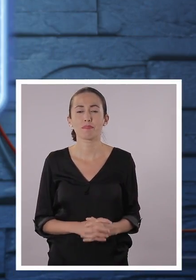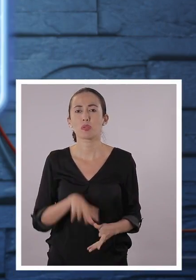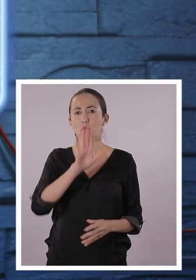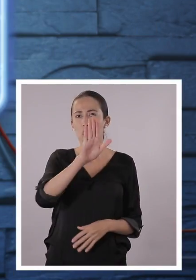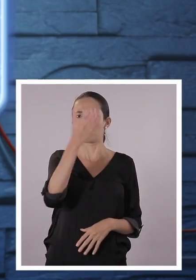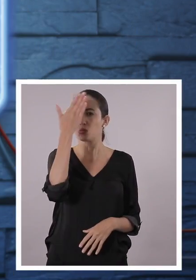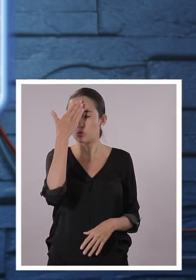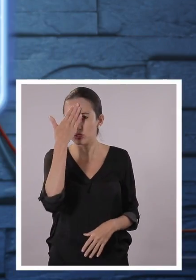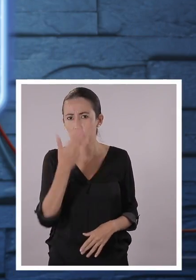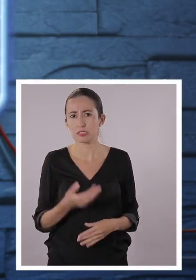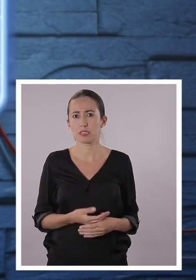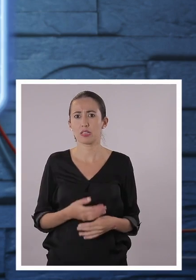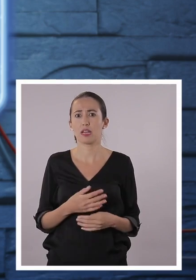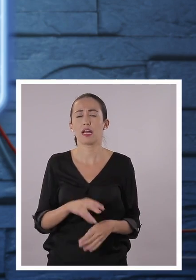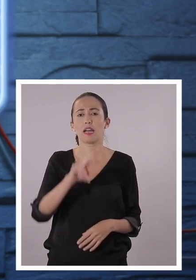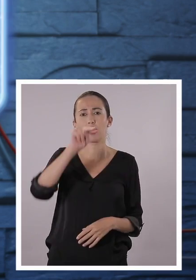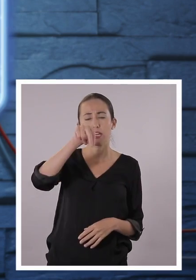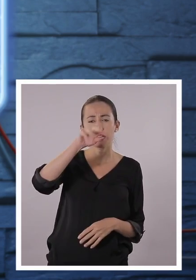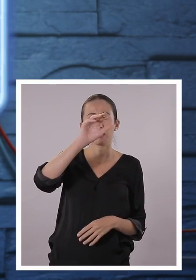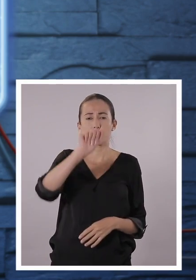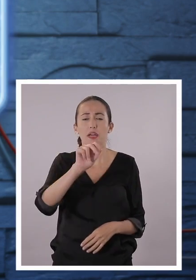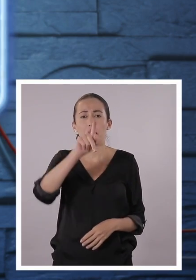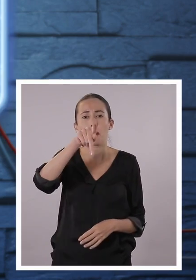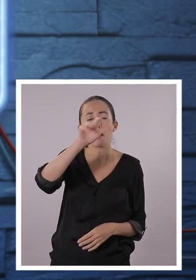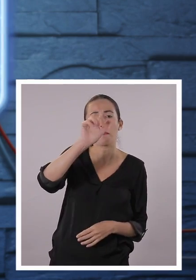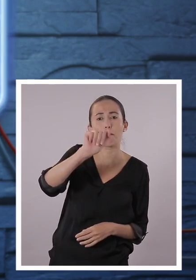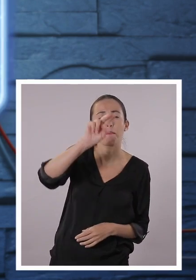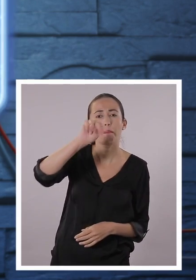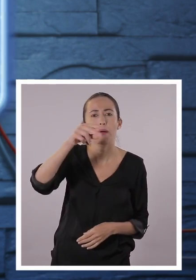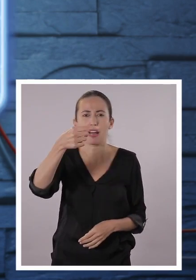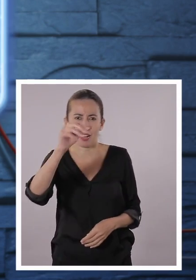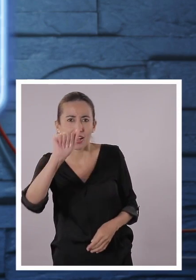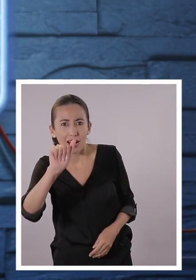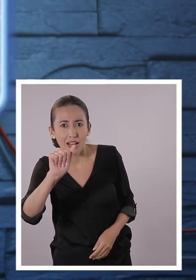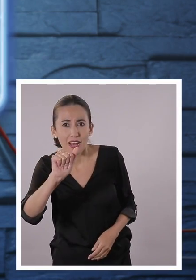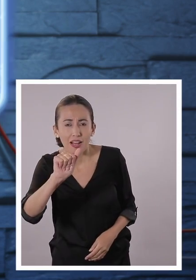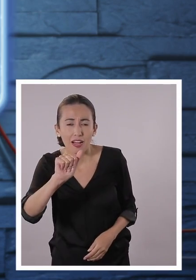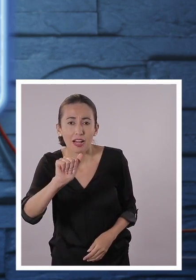¿Saben ustedes qué significa ñapanga? ¿A qué les suena?